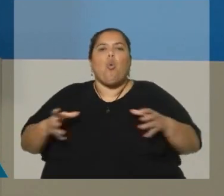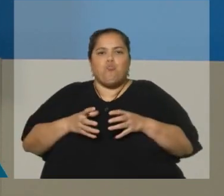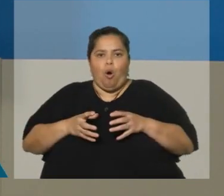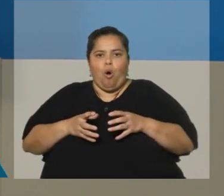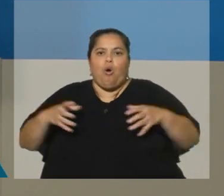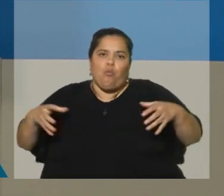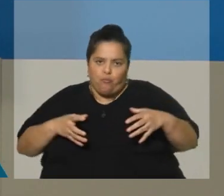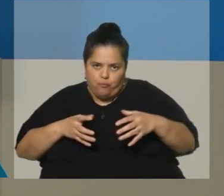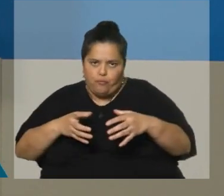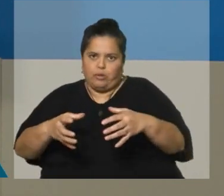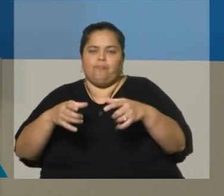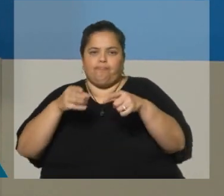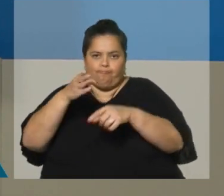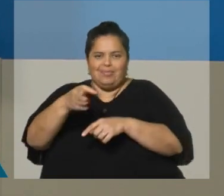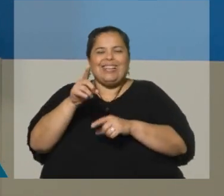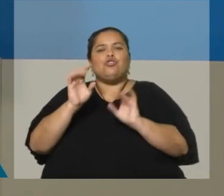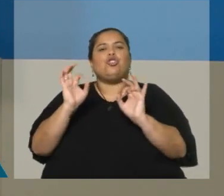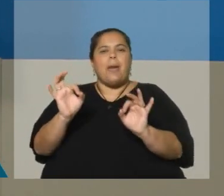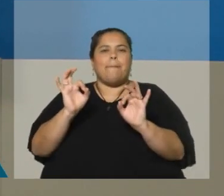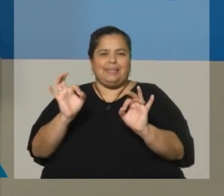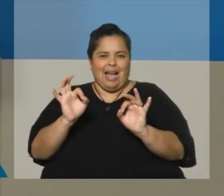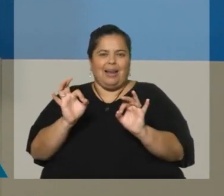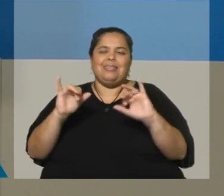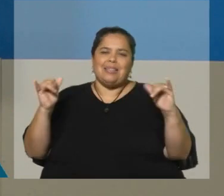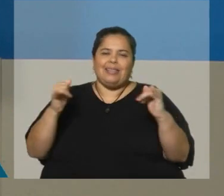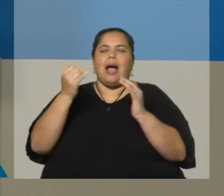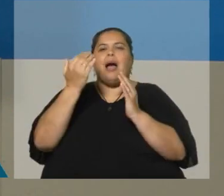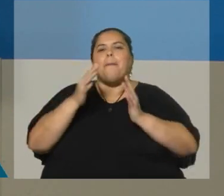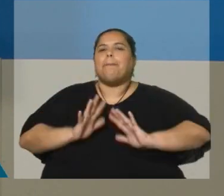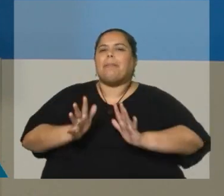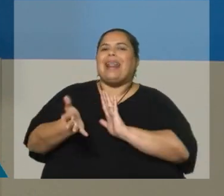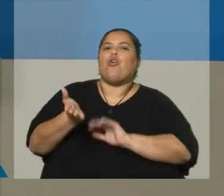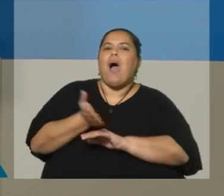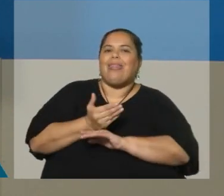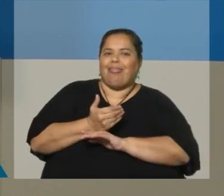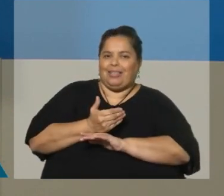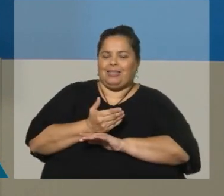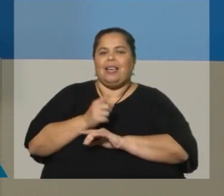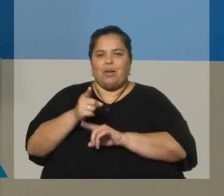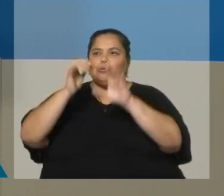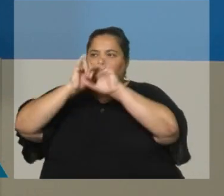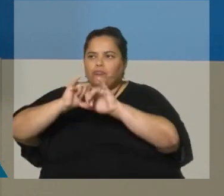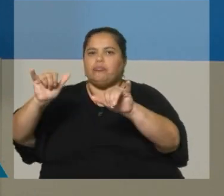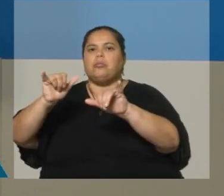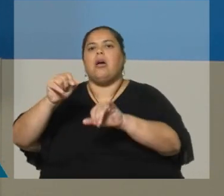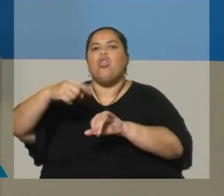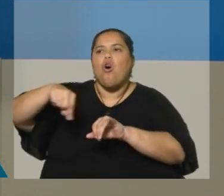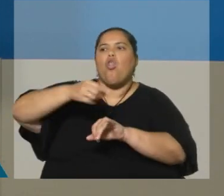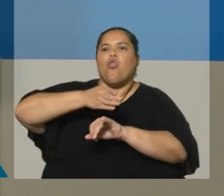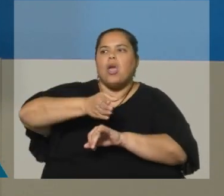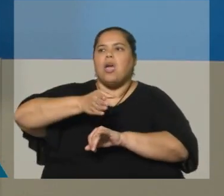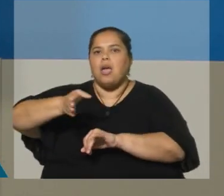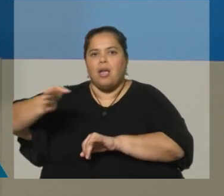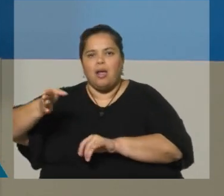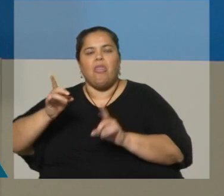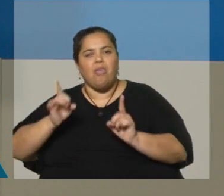Y bueno, son operativos que son especiales, son programados de antemano. Vamos a comunicar en qué lugares vamos a estar. Por